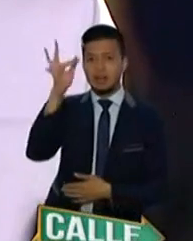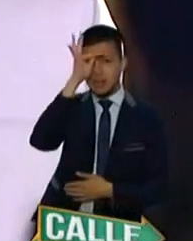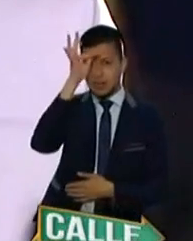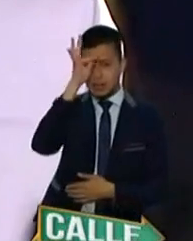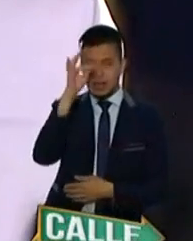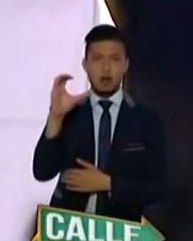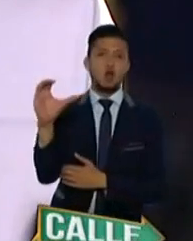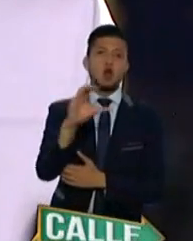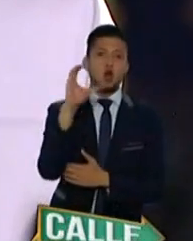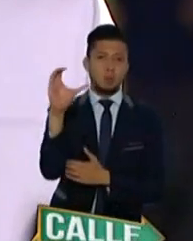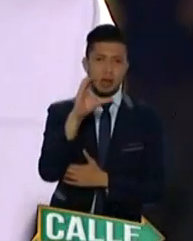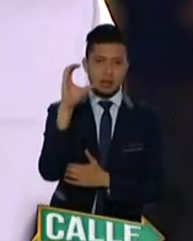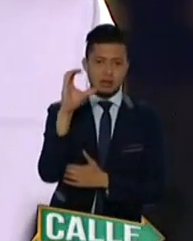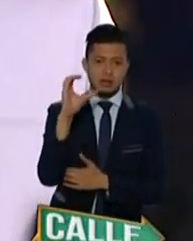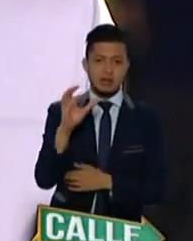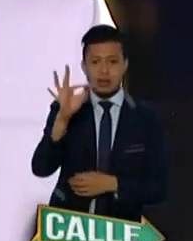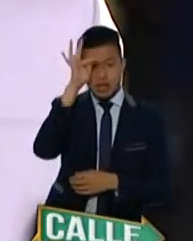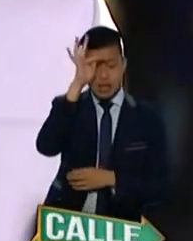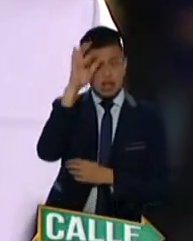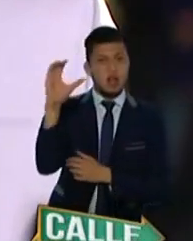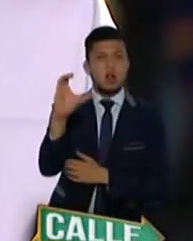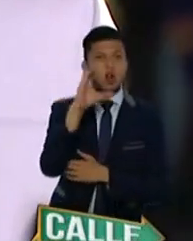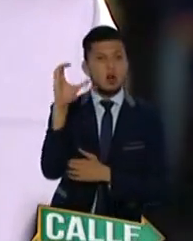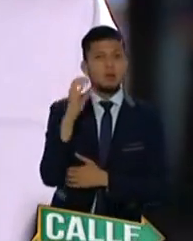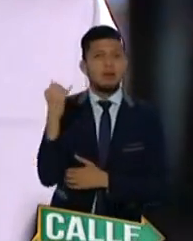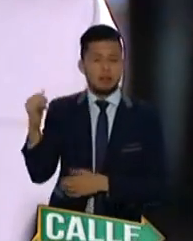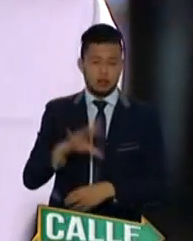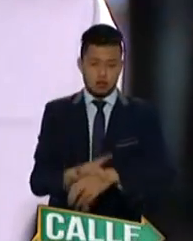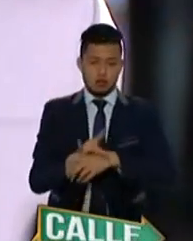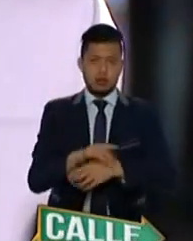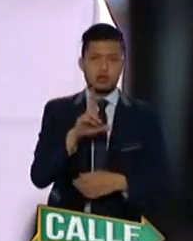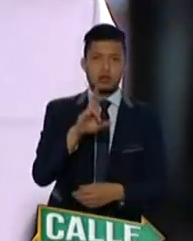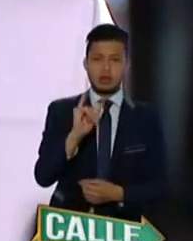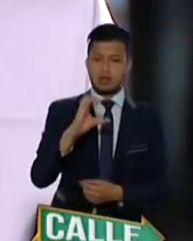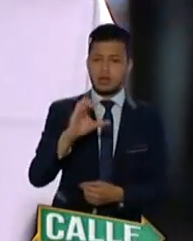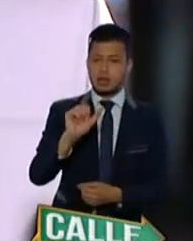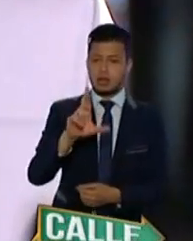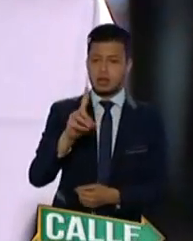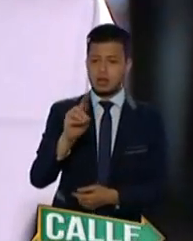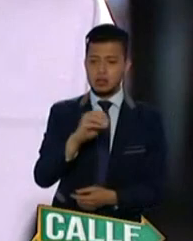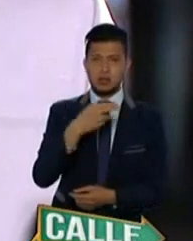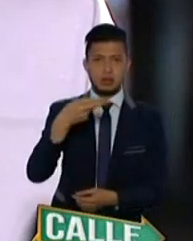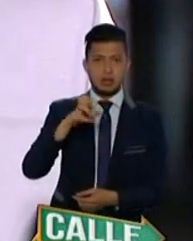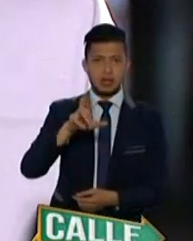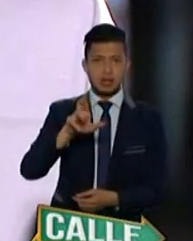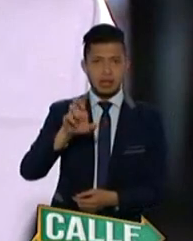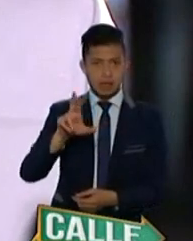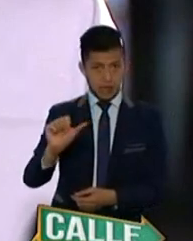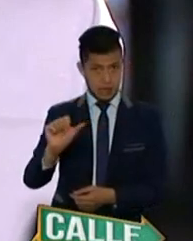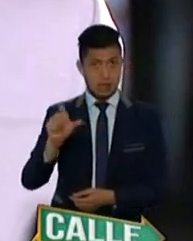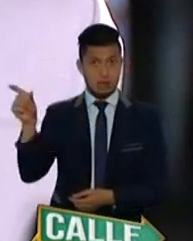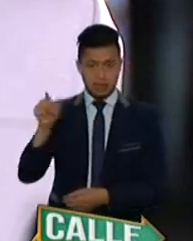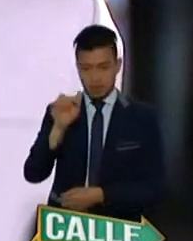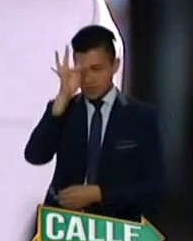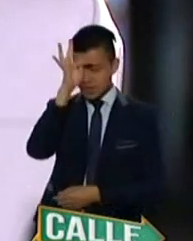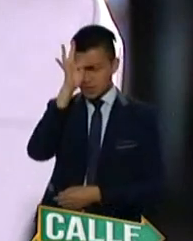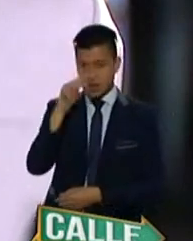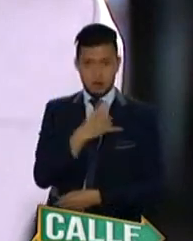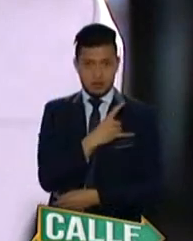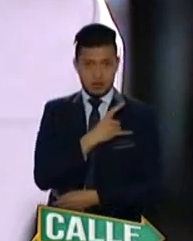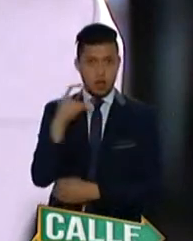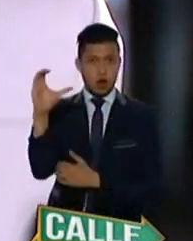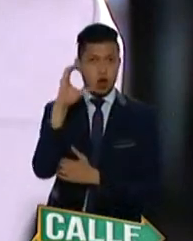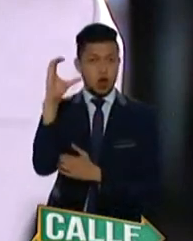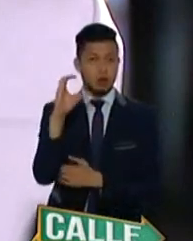Colombia. A la Clínica Colombia, donde está el doctor Ricardo Herrera. Muy bien. Esta es otra clínica, también la Clínica Universitaria Colombia. ¿Cómo